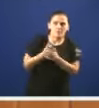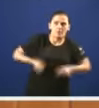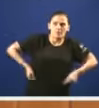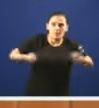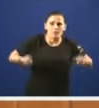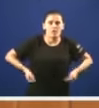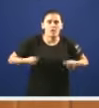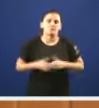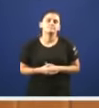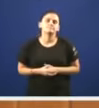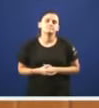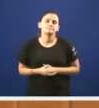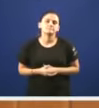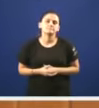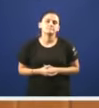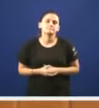con vostedes